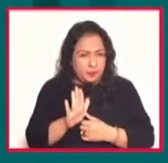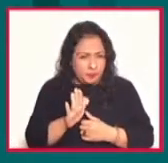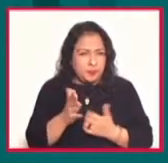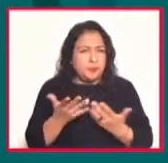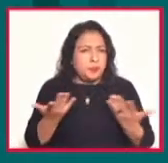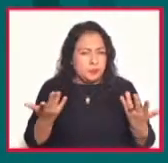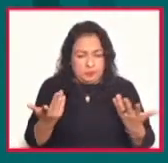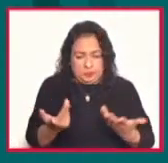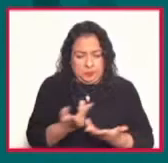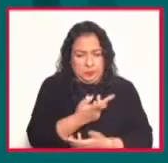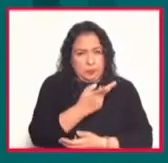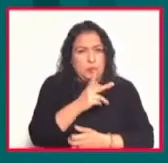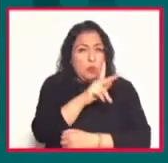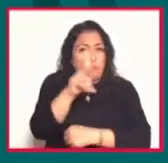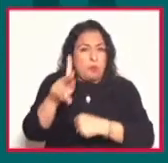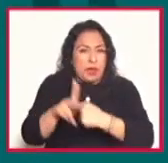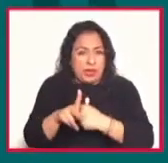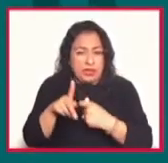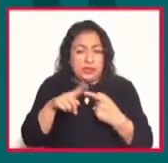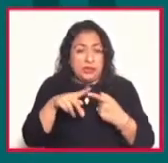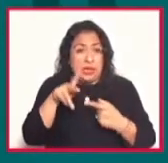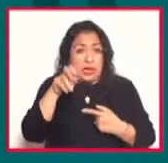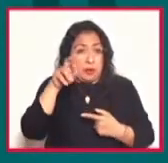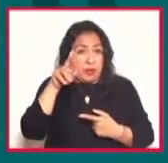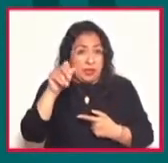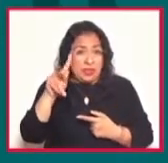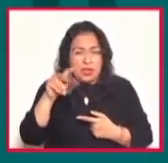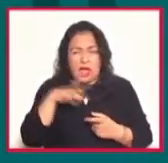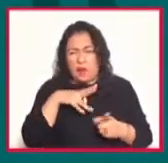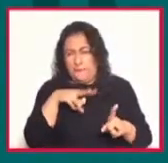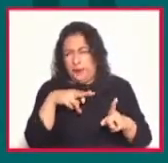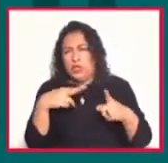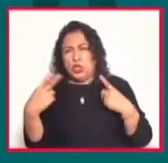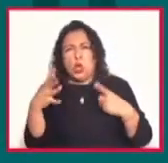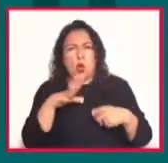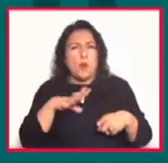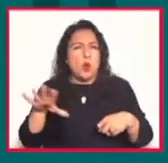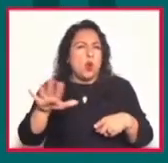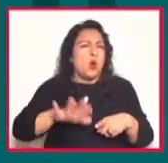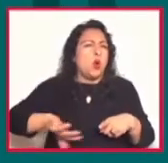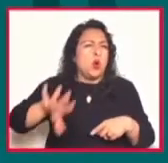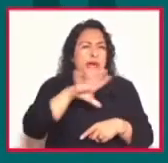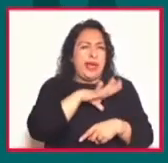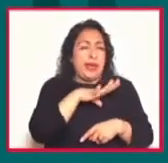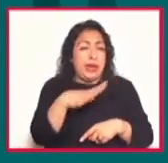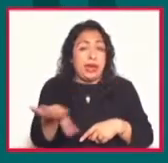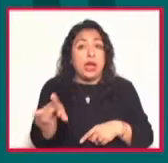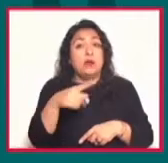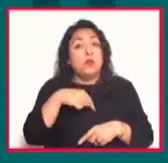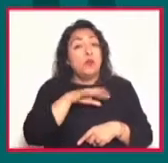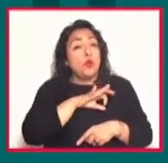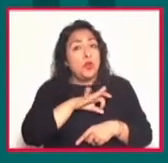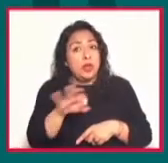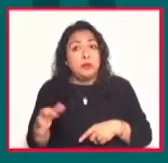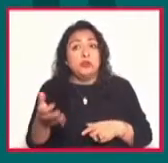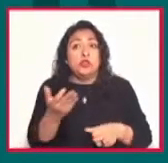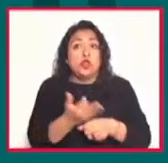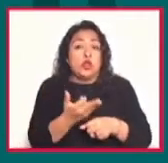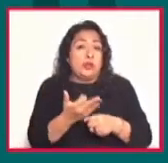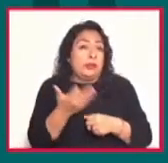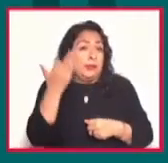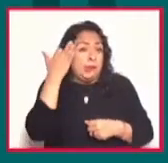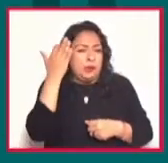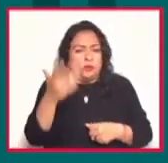nación. Y ya Carpentier lo hace desde una perspectiva muy universal. Tenemos la posibilidad de que venimos en un momento en que nos sentimos